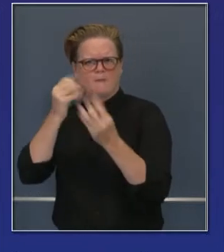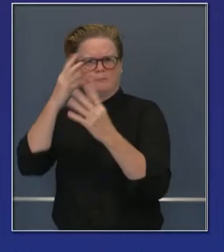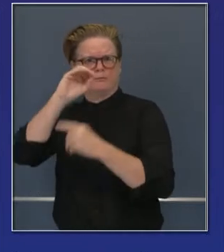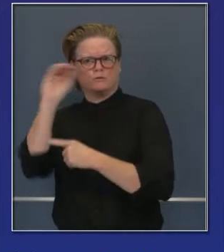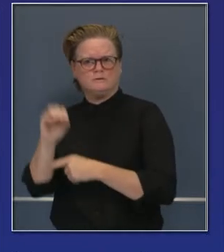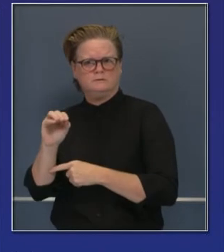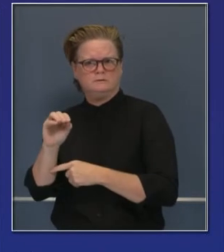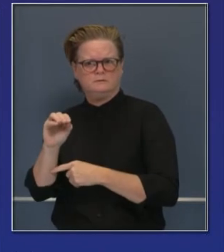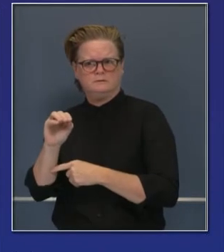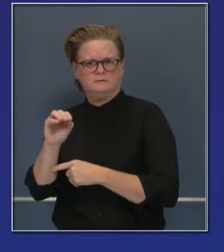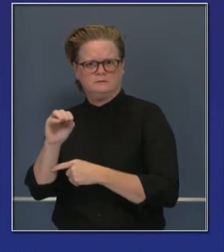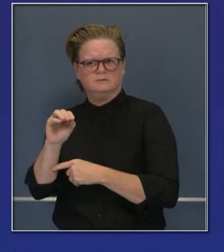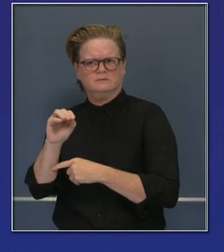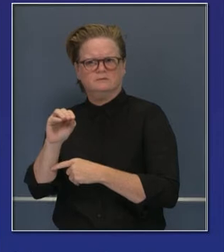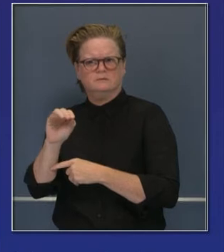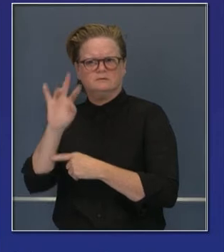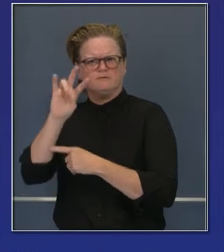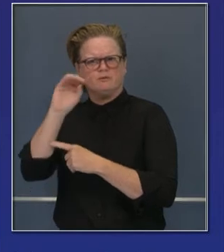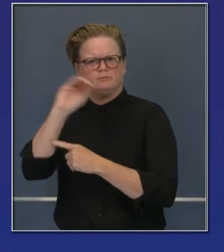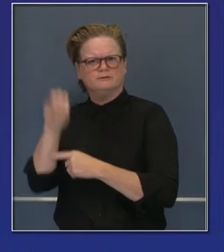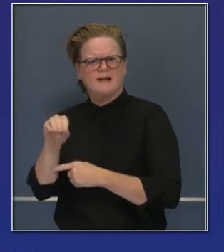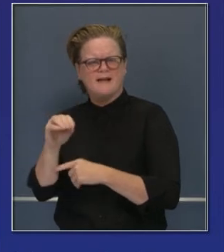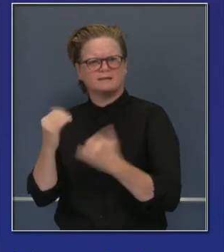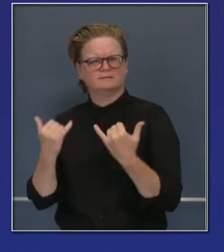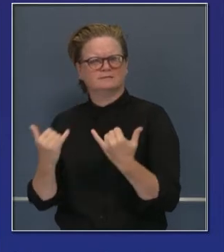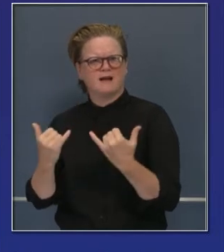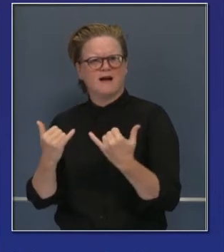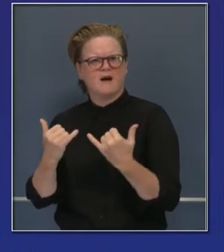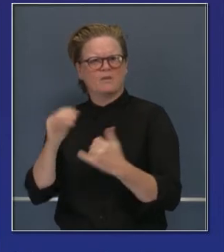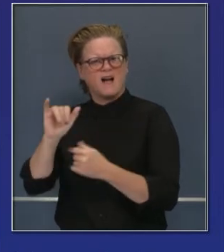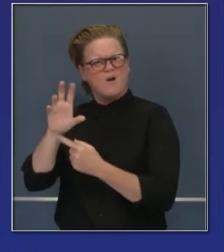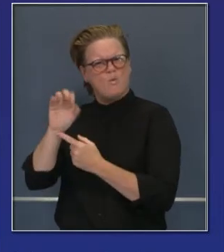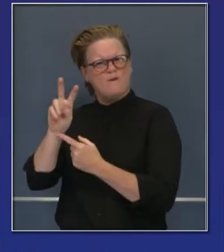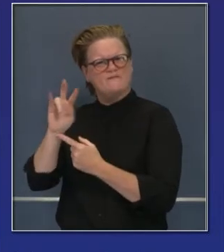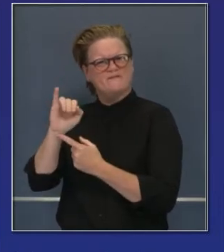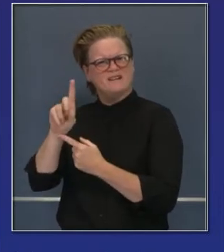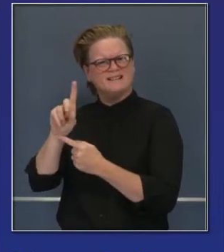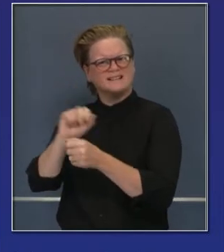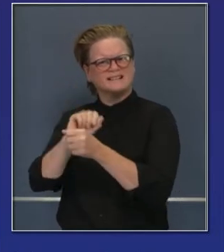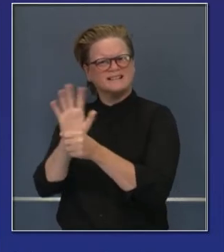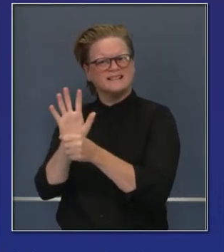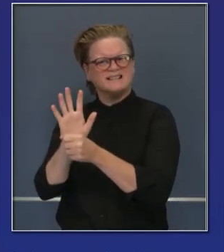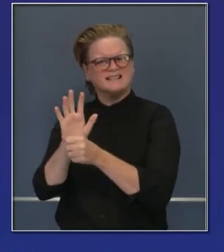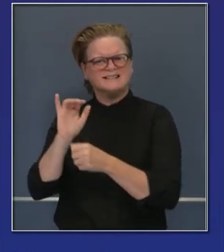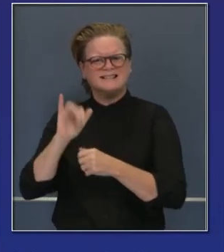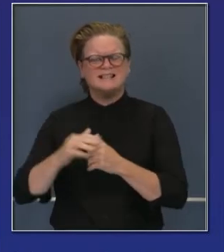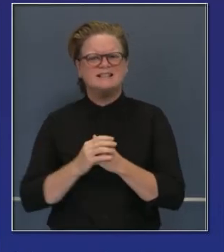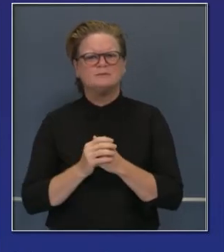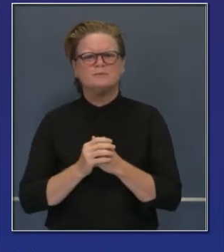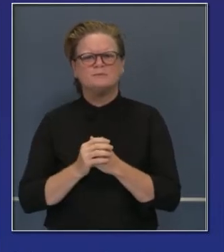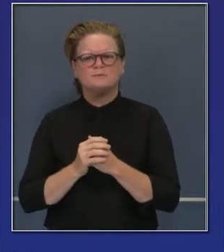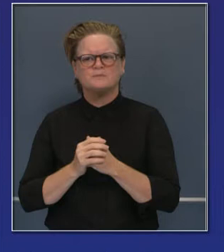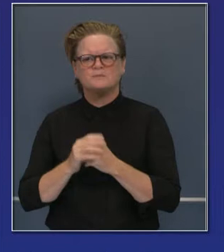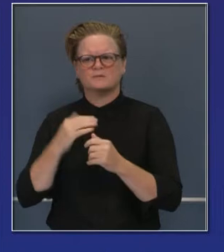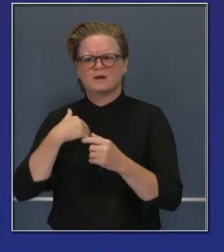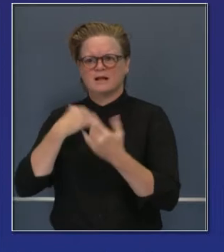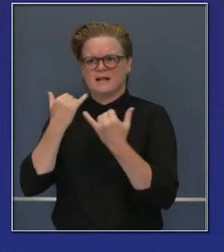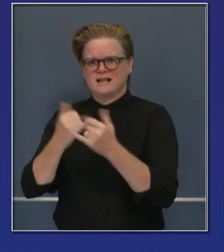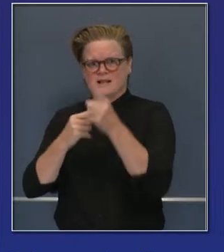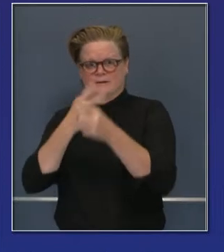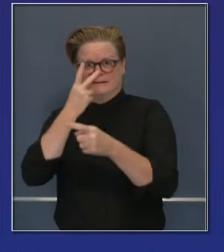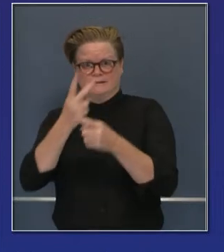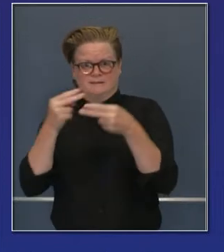representado con pacientes de COVID-19. Y como siempre, hemos experimentado un